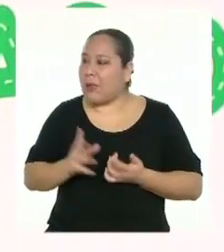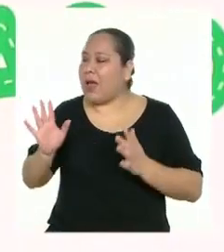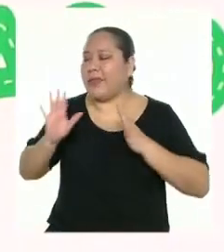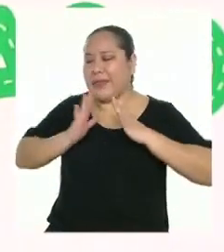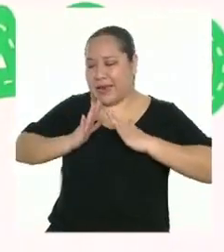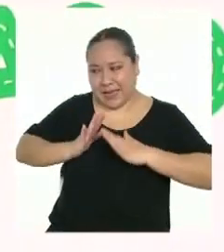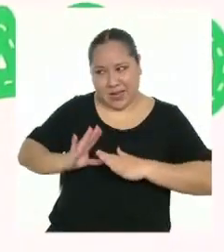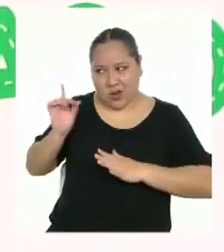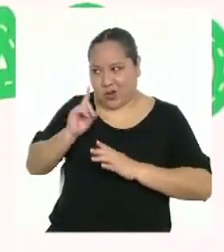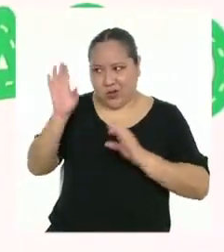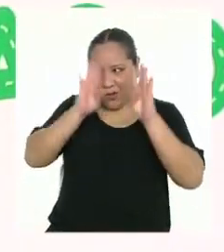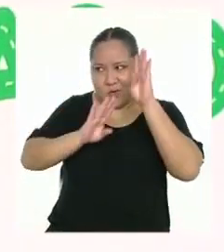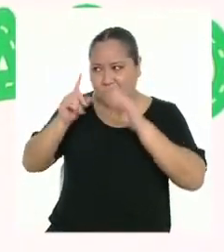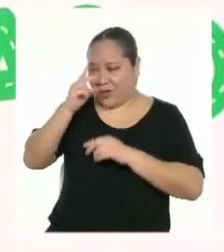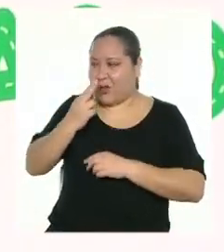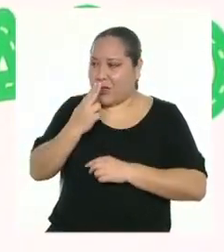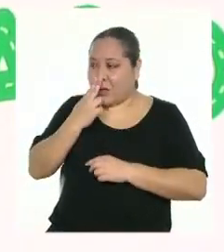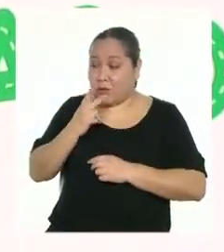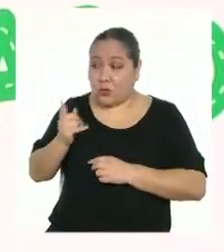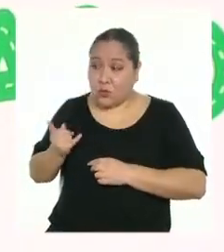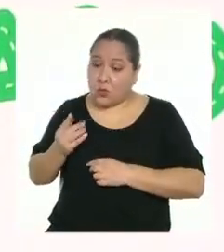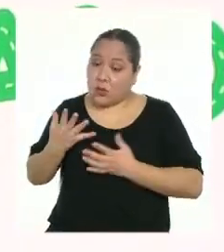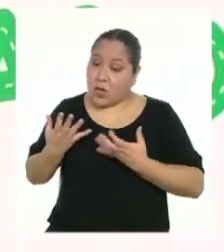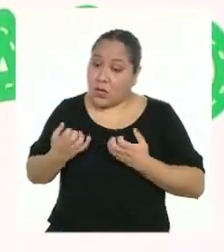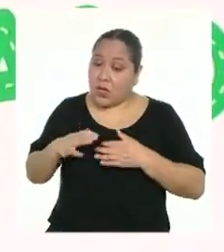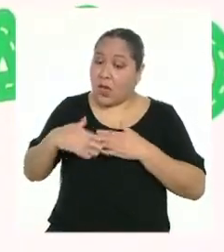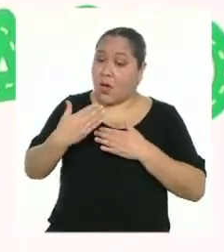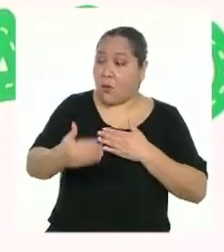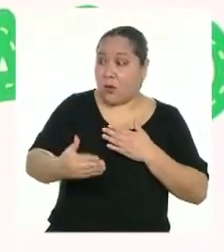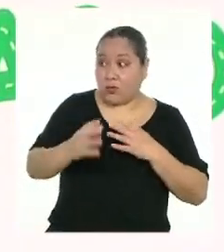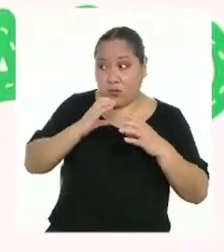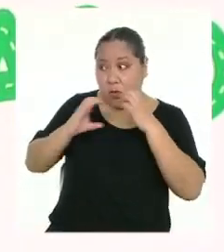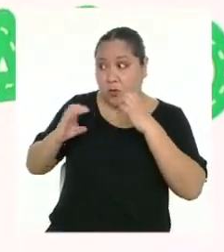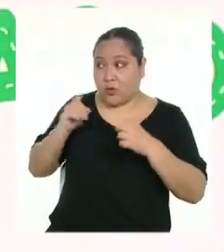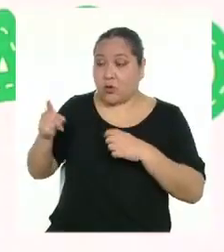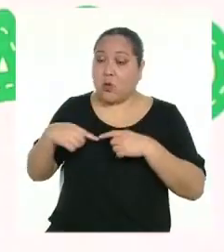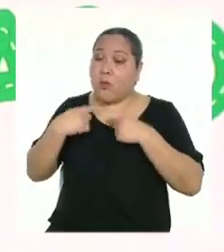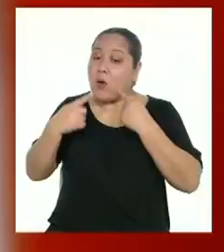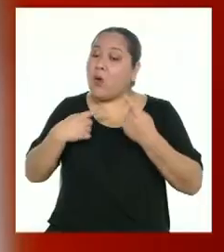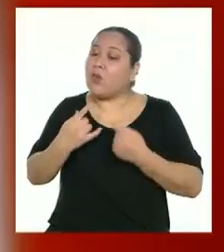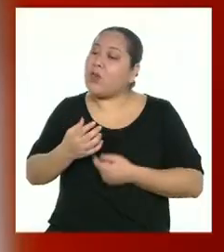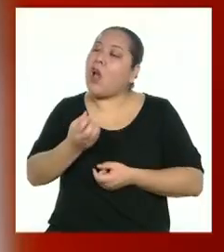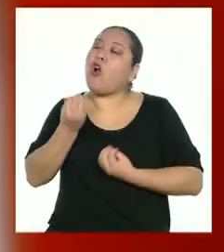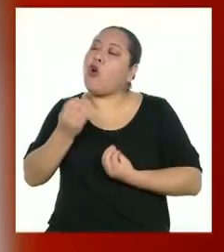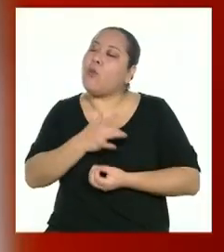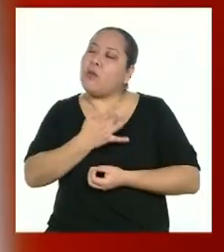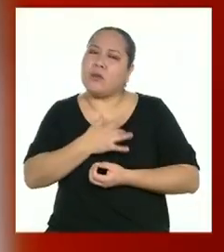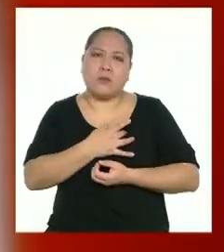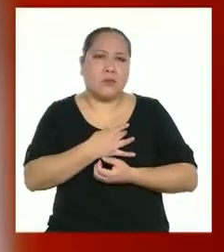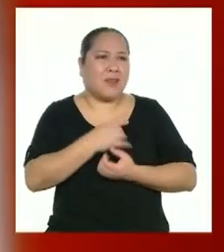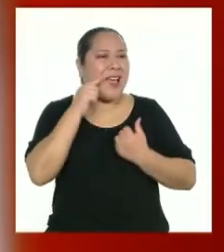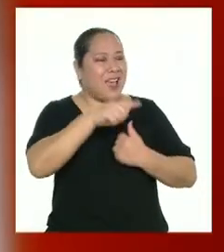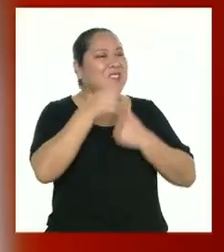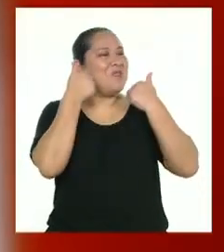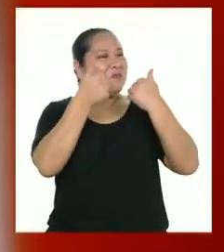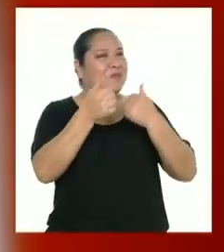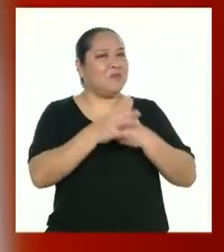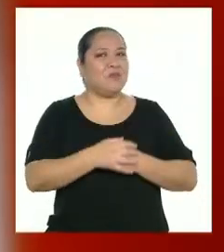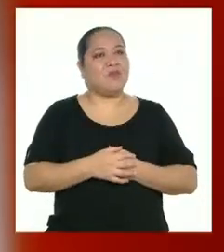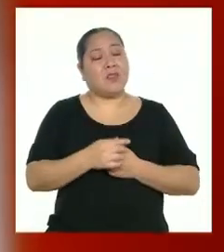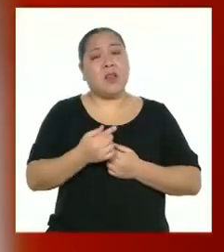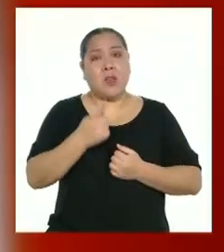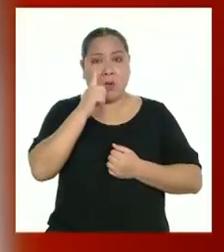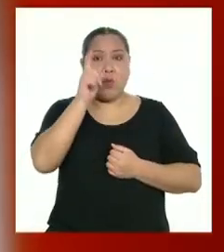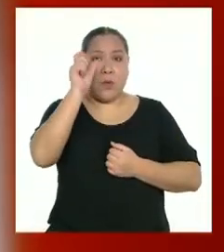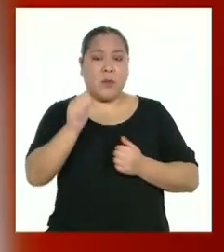preocupes, Tocino. Si quieres, luego podemos conversar y me cuentas sobre cómo te sientes. ¡Eso suena muy bien! Tener a